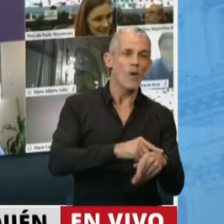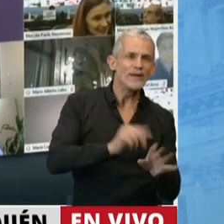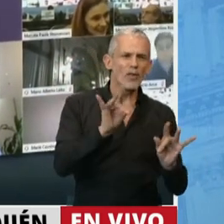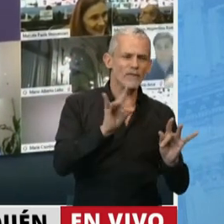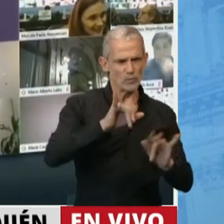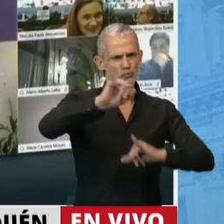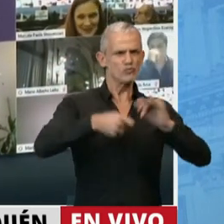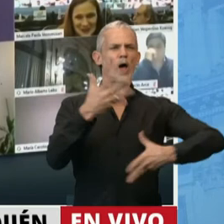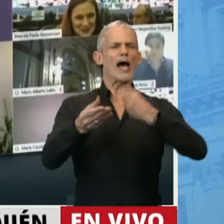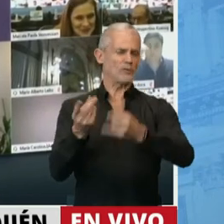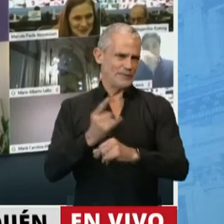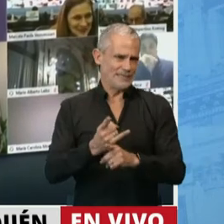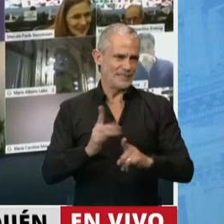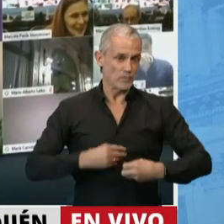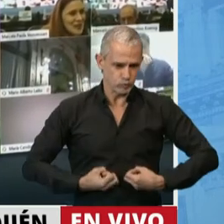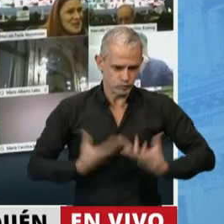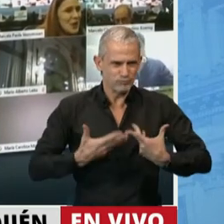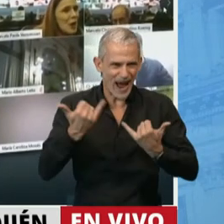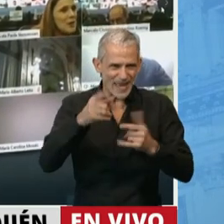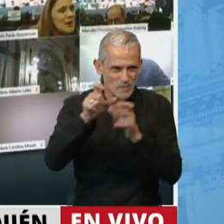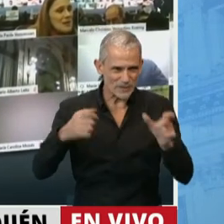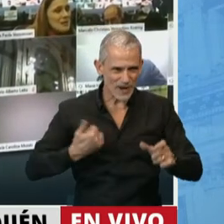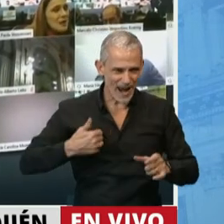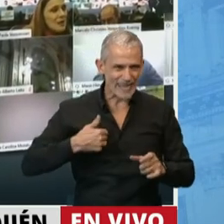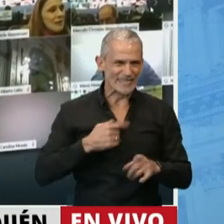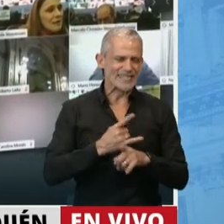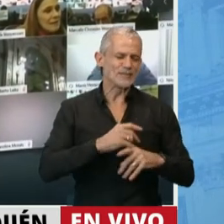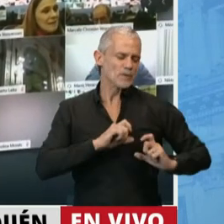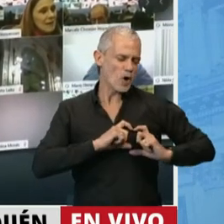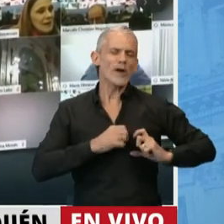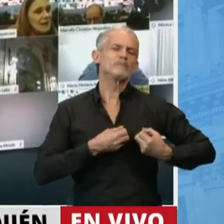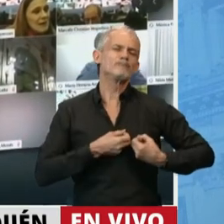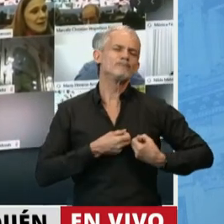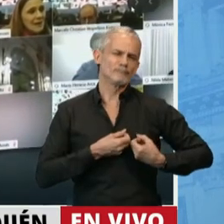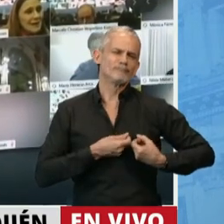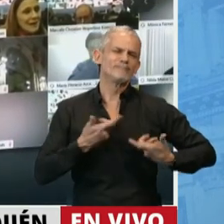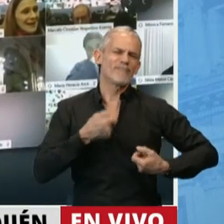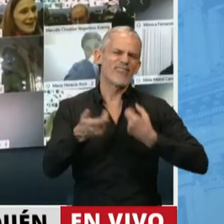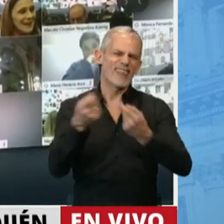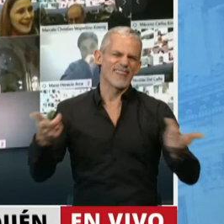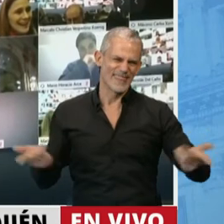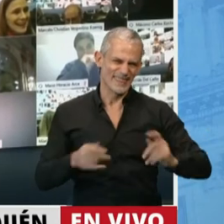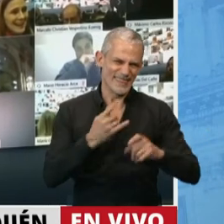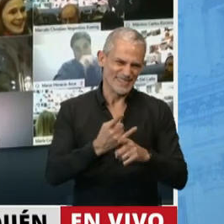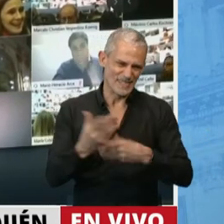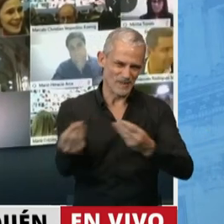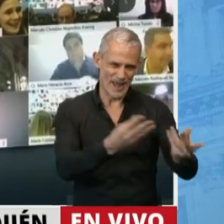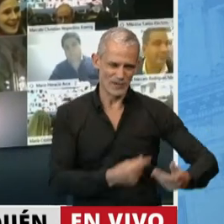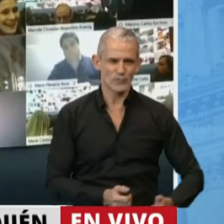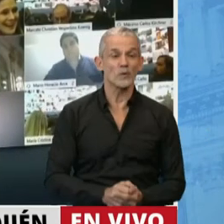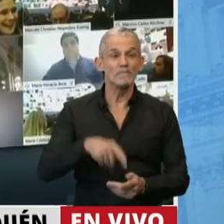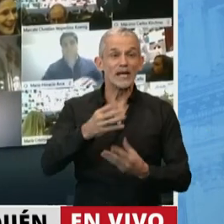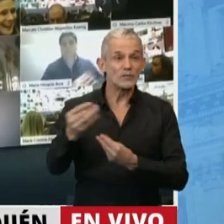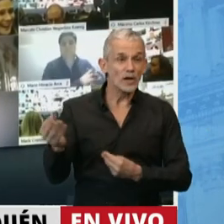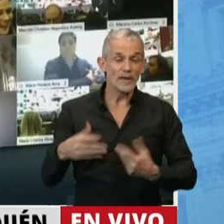señor Presidente, afloran los argentinos ese corazón que nos caracteriza. La solidaridad